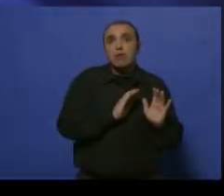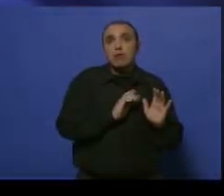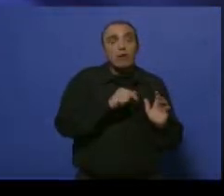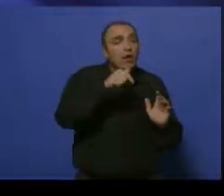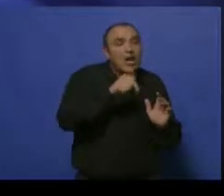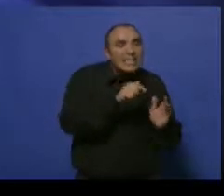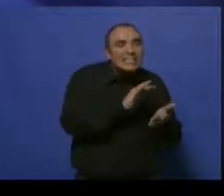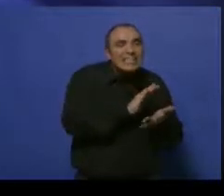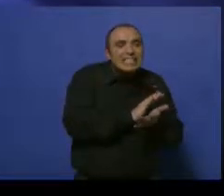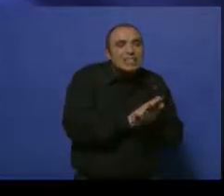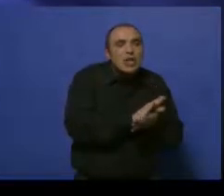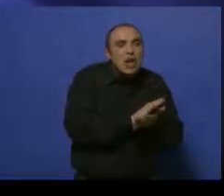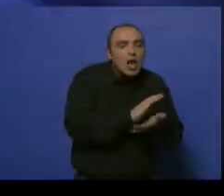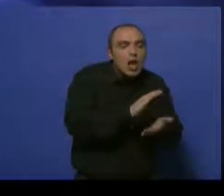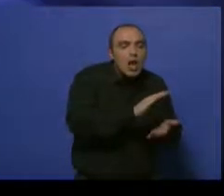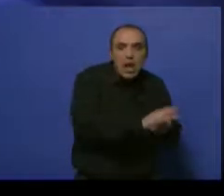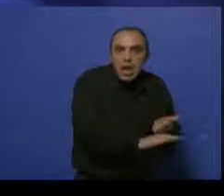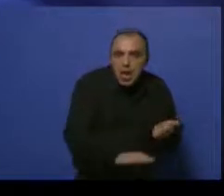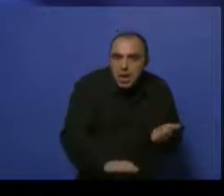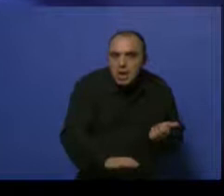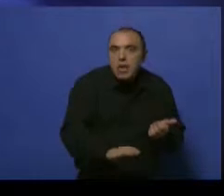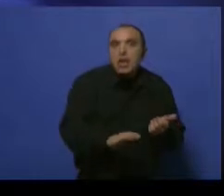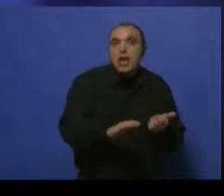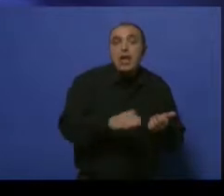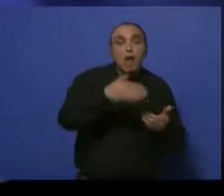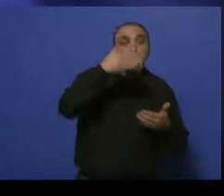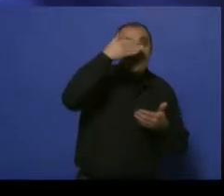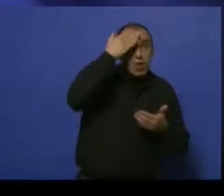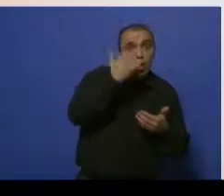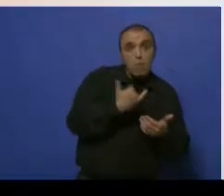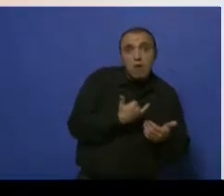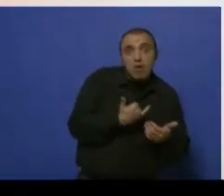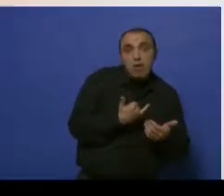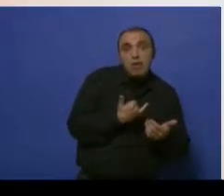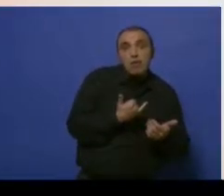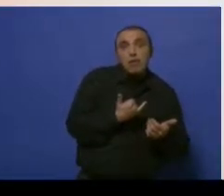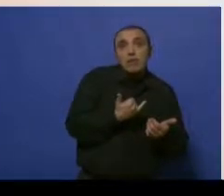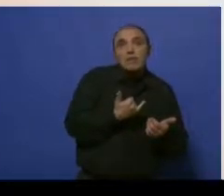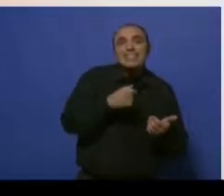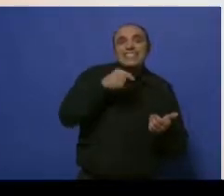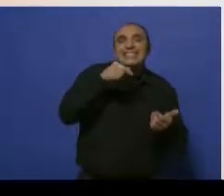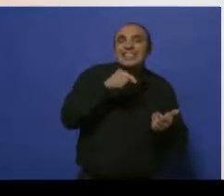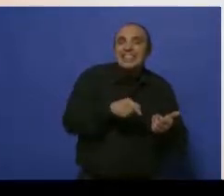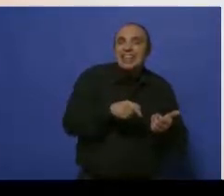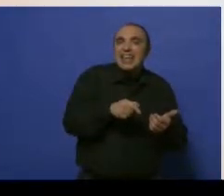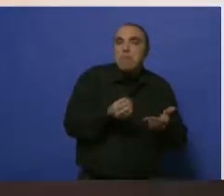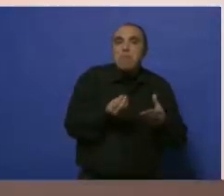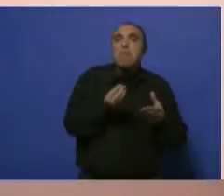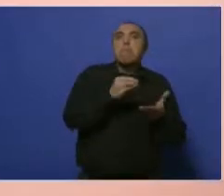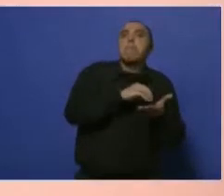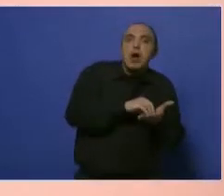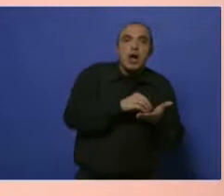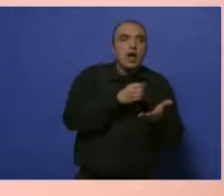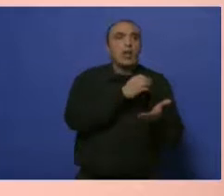caso, cuando el chico tenga fiebre elevada, cuando a esto se le agregue un dolor de garganta, que